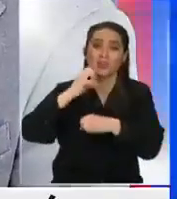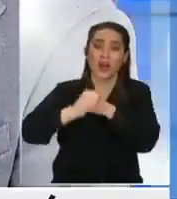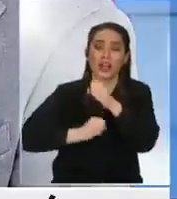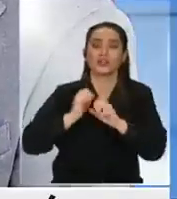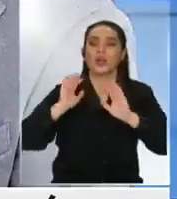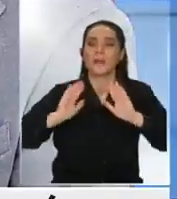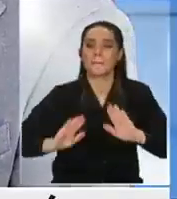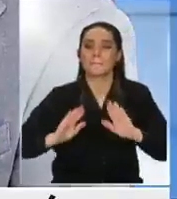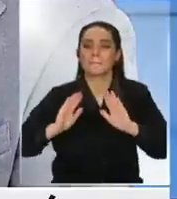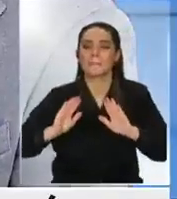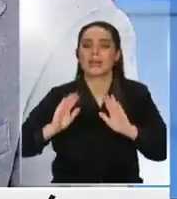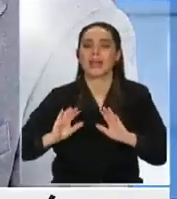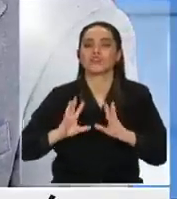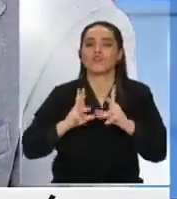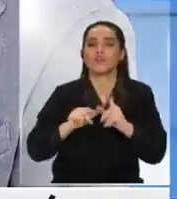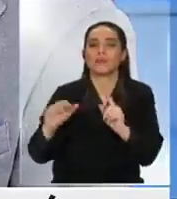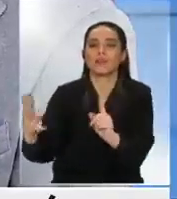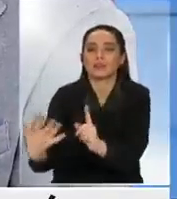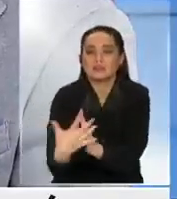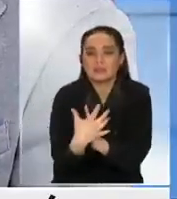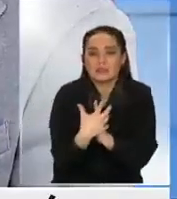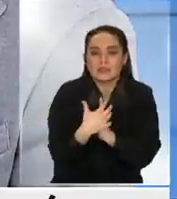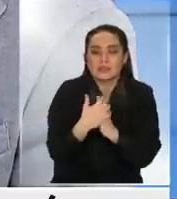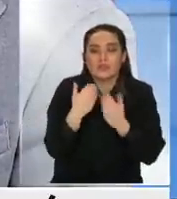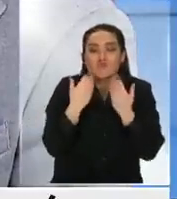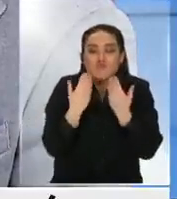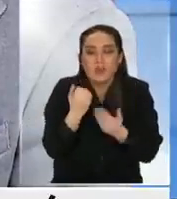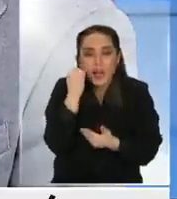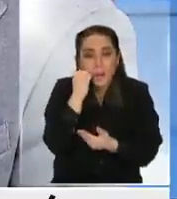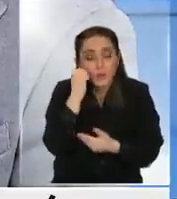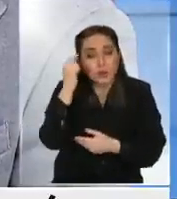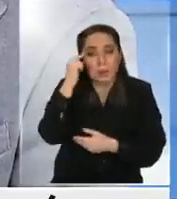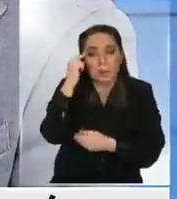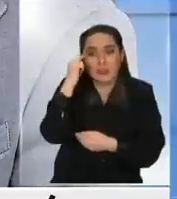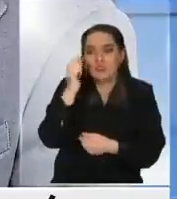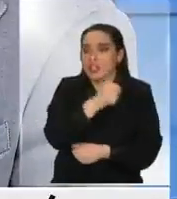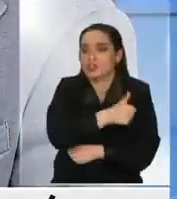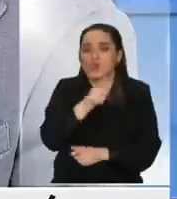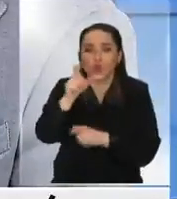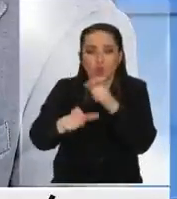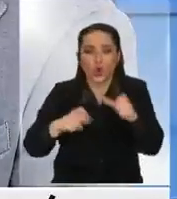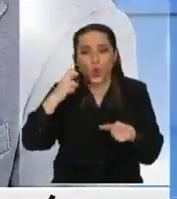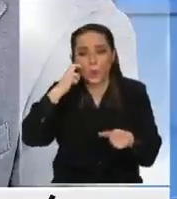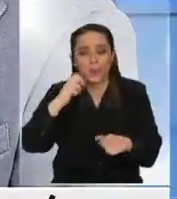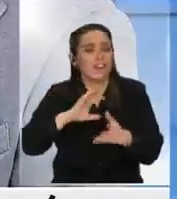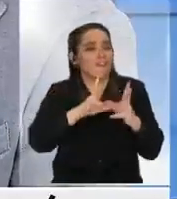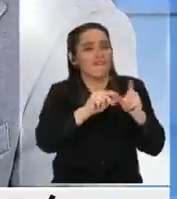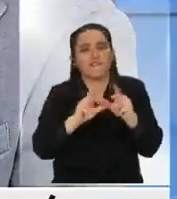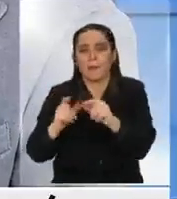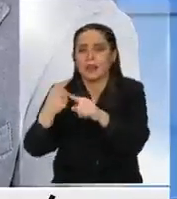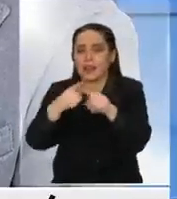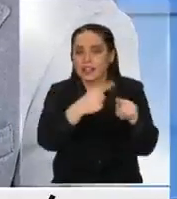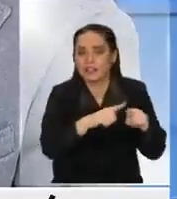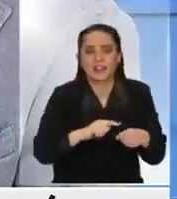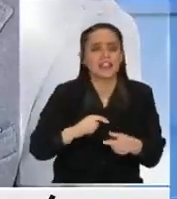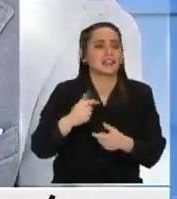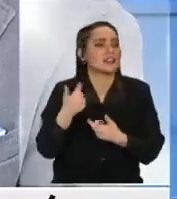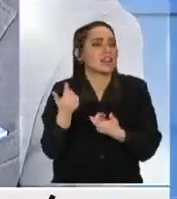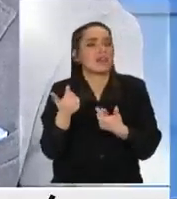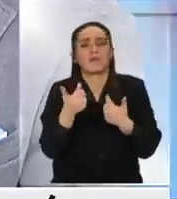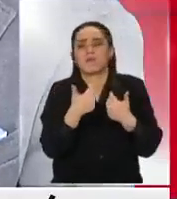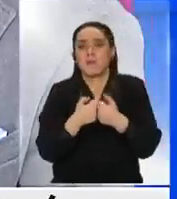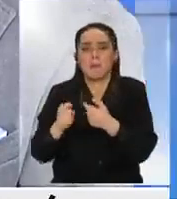esperando que alguien los adopte y que les dé el amor que requieren pienso en que todos los seres humanos todos los tipos de familia todos los tipos de pareja